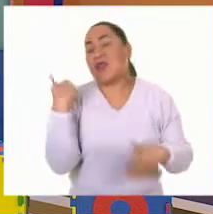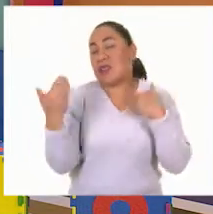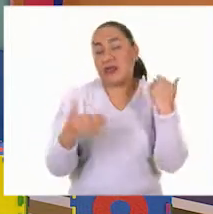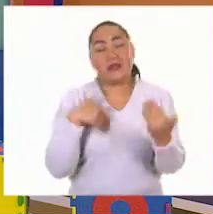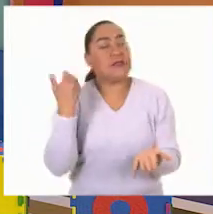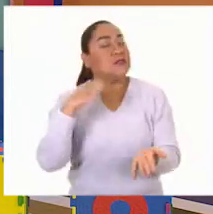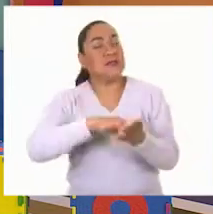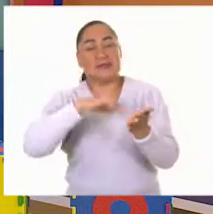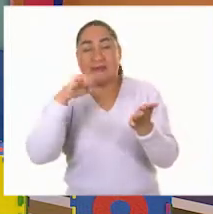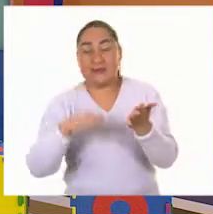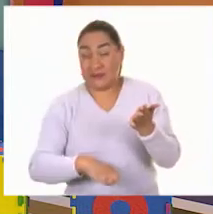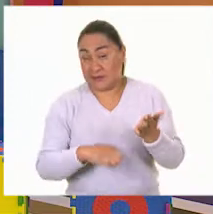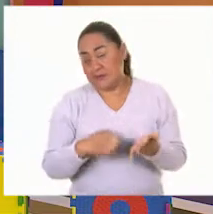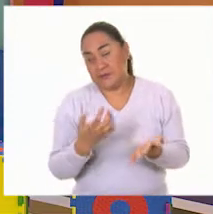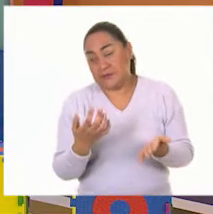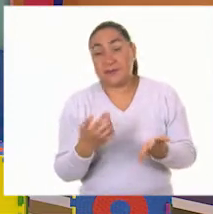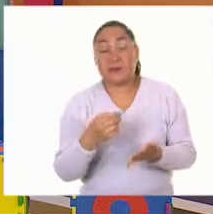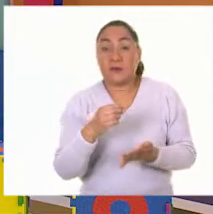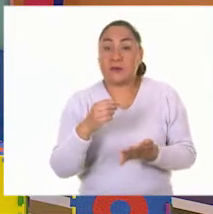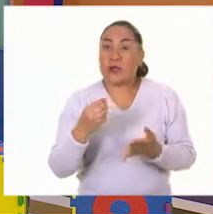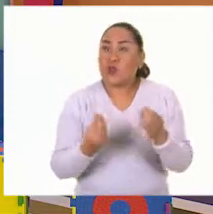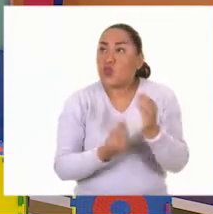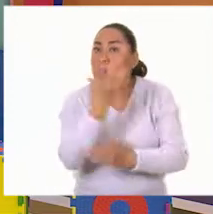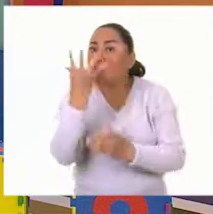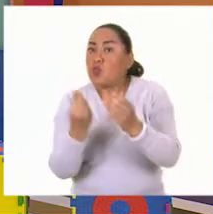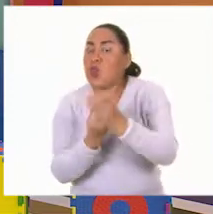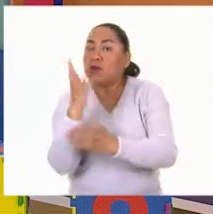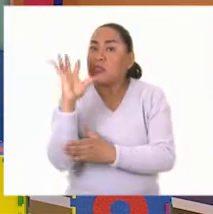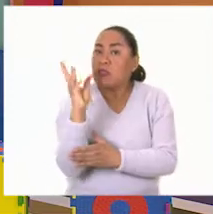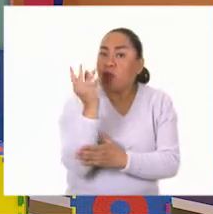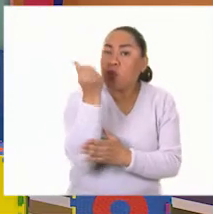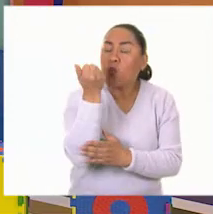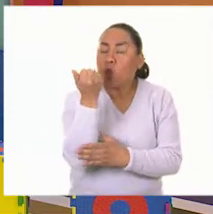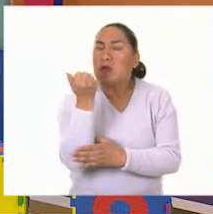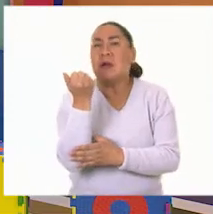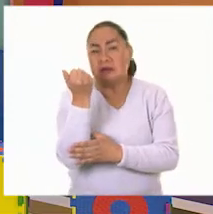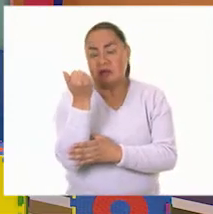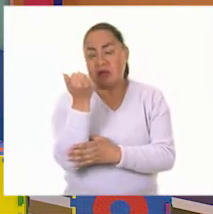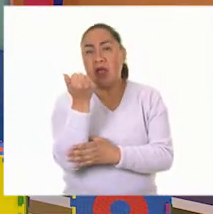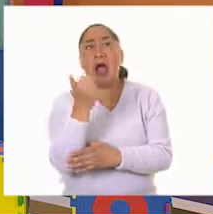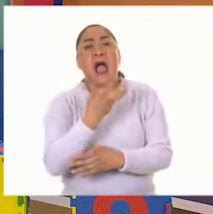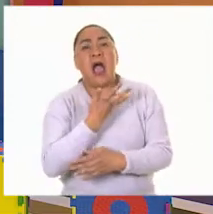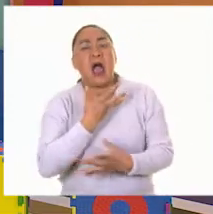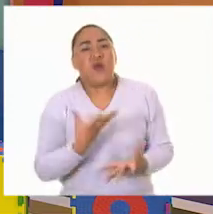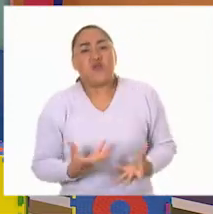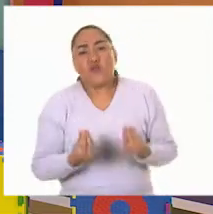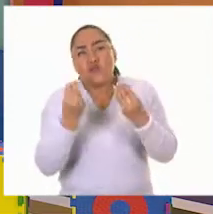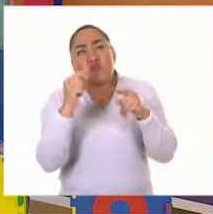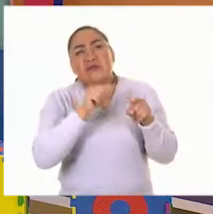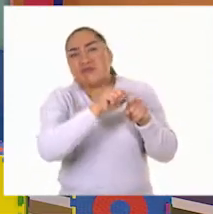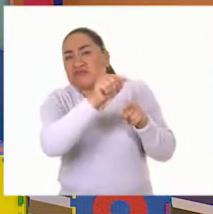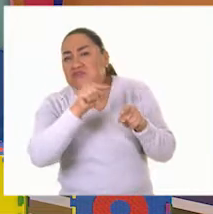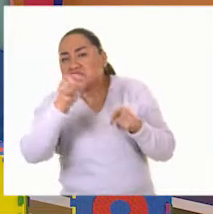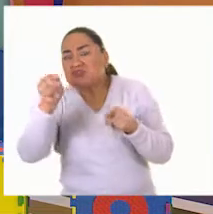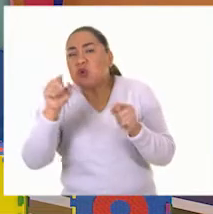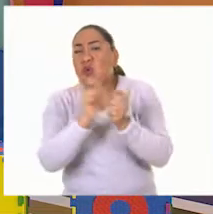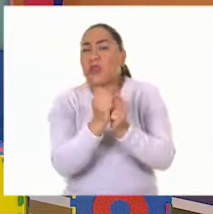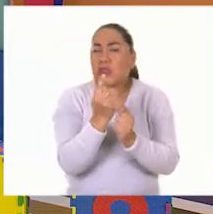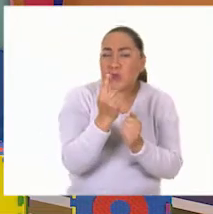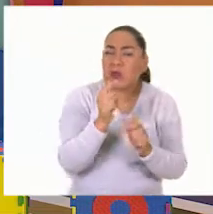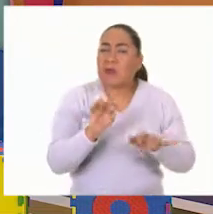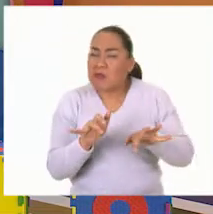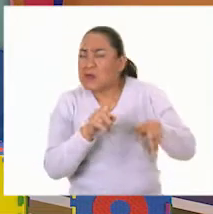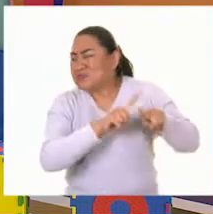ejemplo, cuando la tecnología llega, actualmente nosotros disponemos de muchos aparatos electrónicos que nos ayudan a